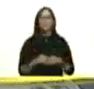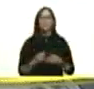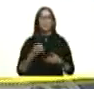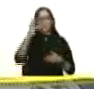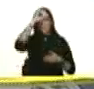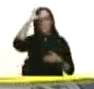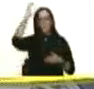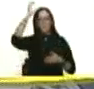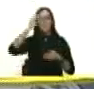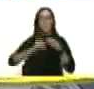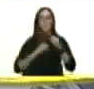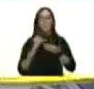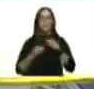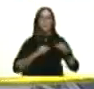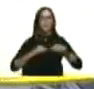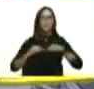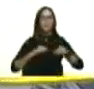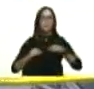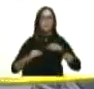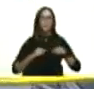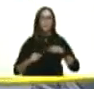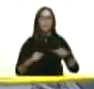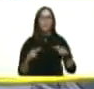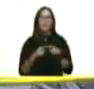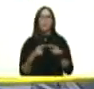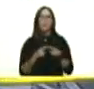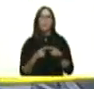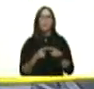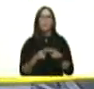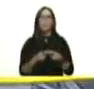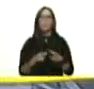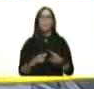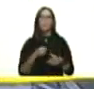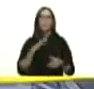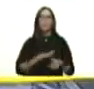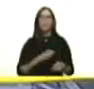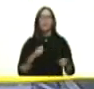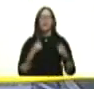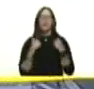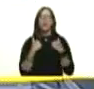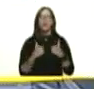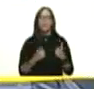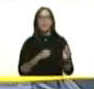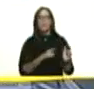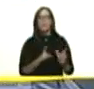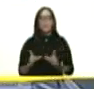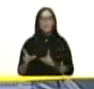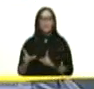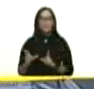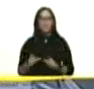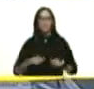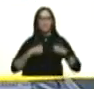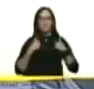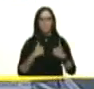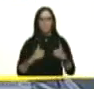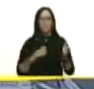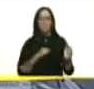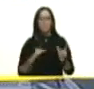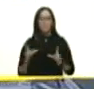para manejar y dirigir conducir equipo y estar bien preparado bien preparado